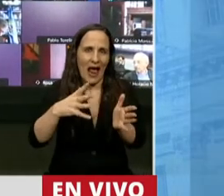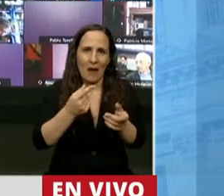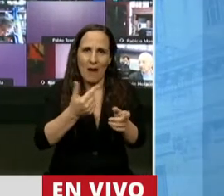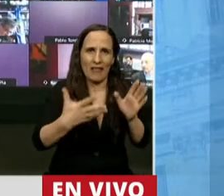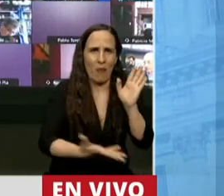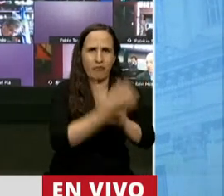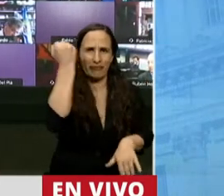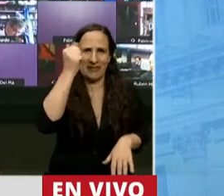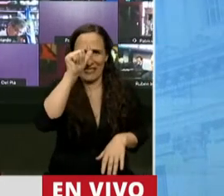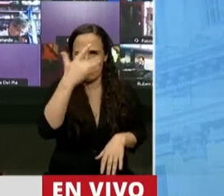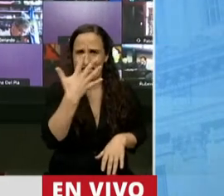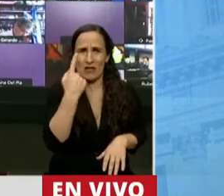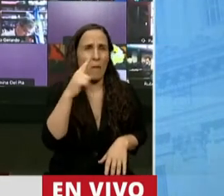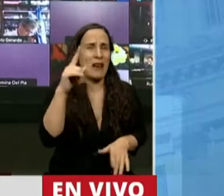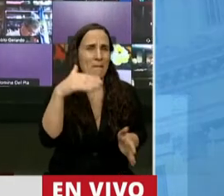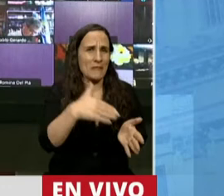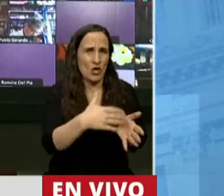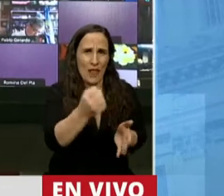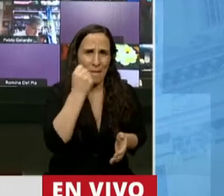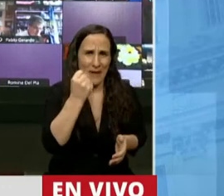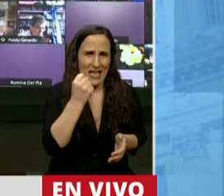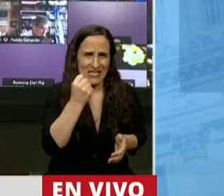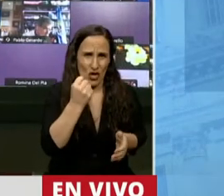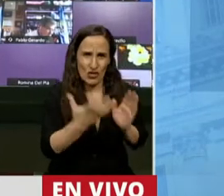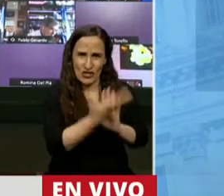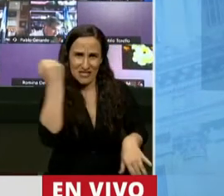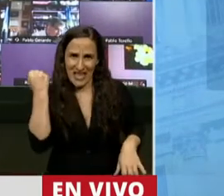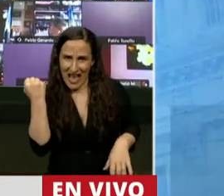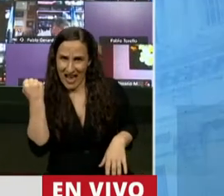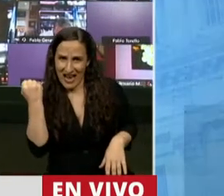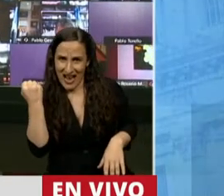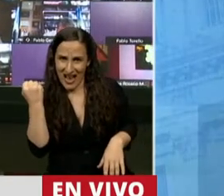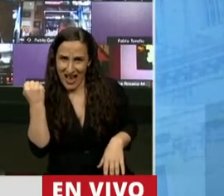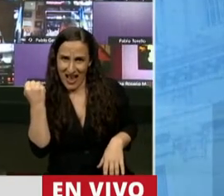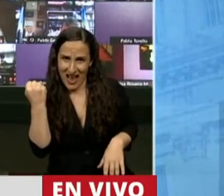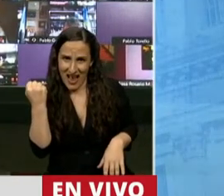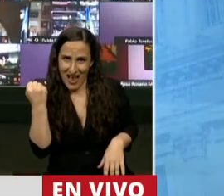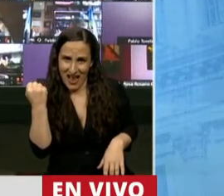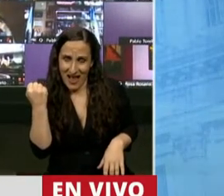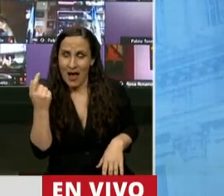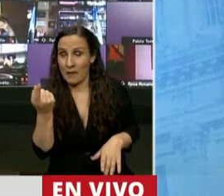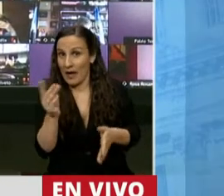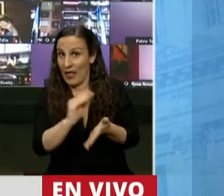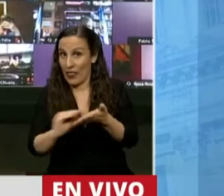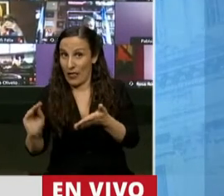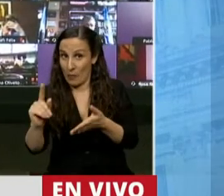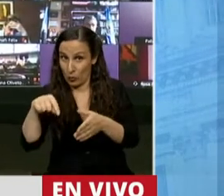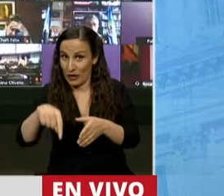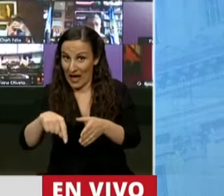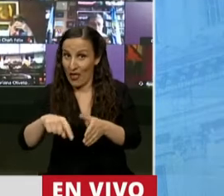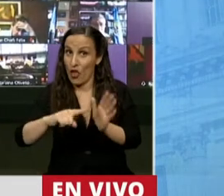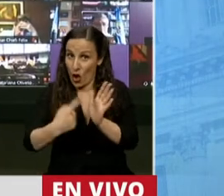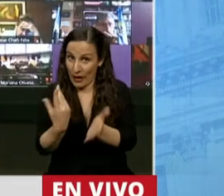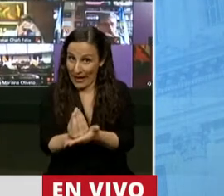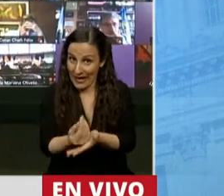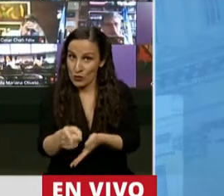de 65.000 millones de pesos, acompañado eventualmente por los diputados de